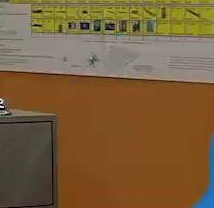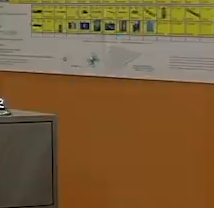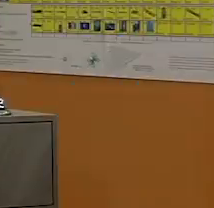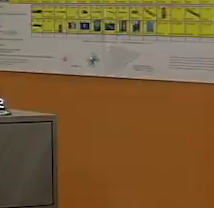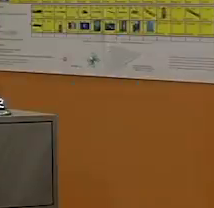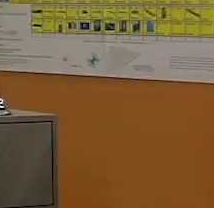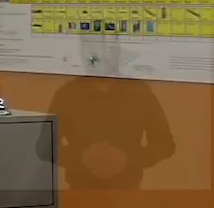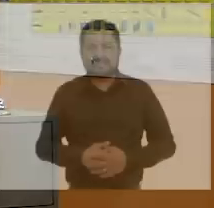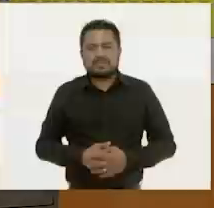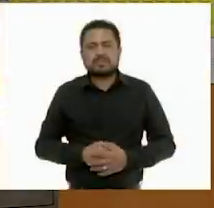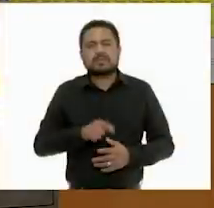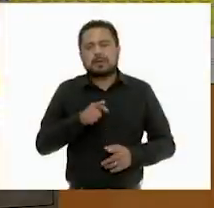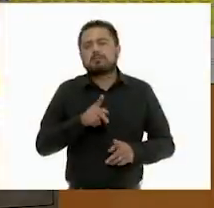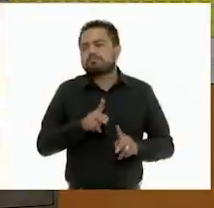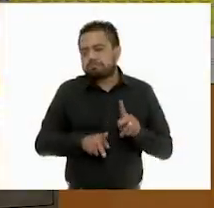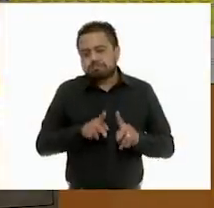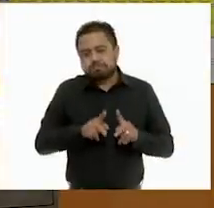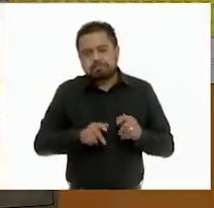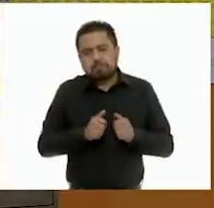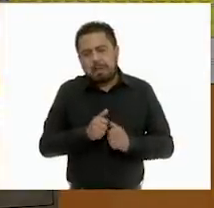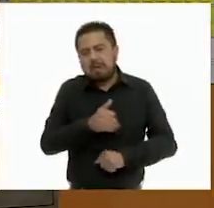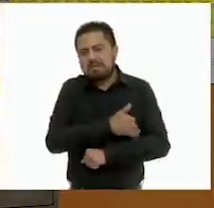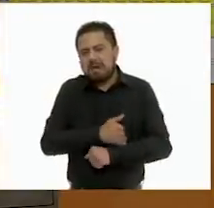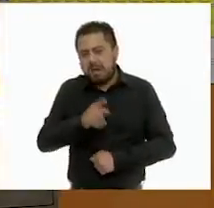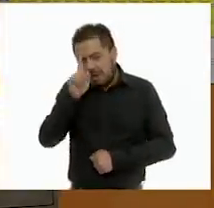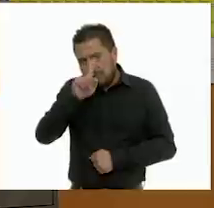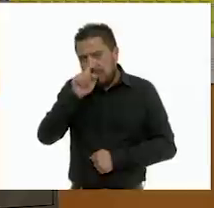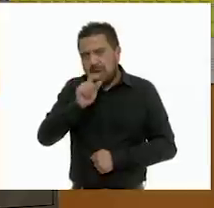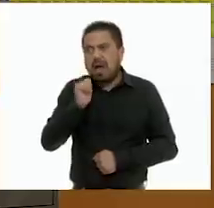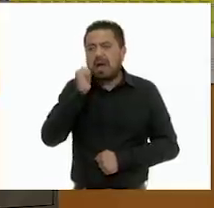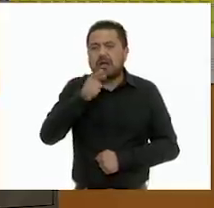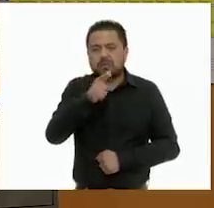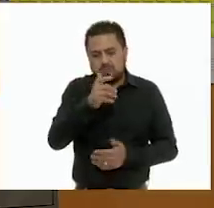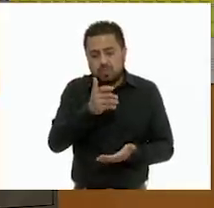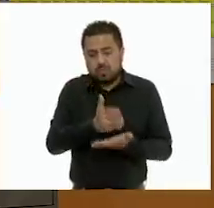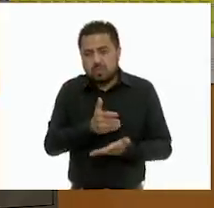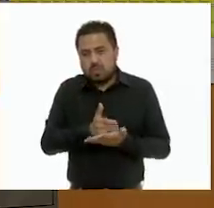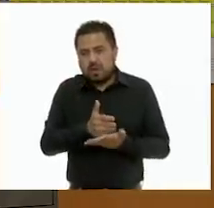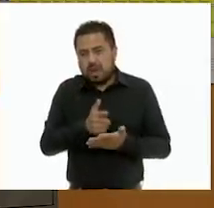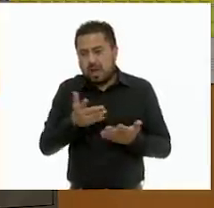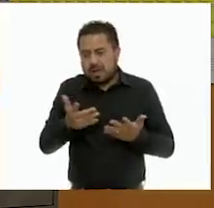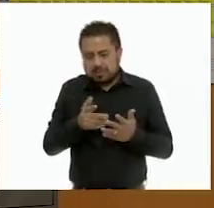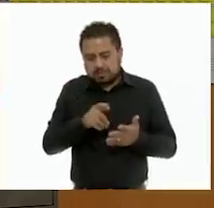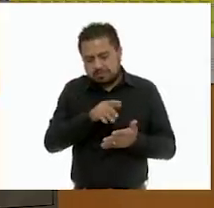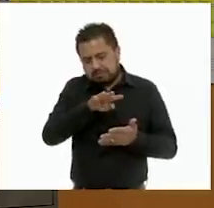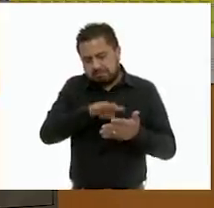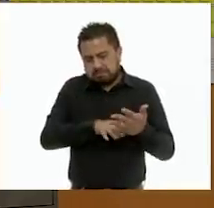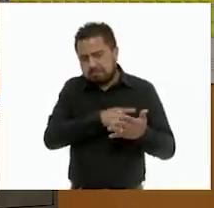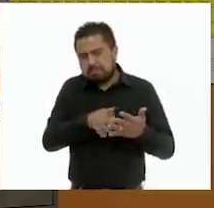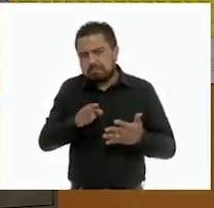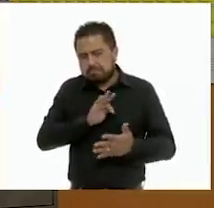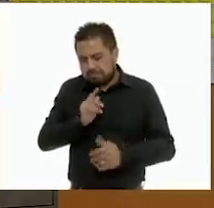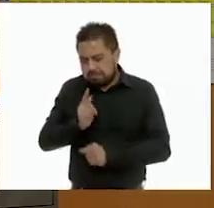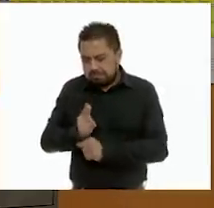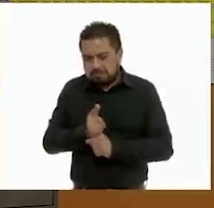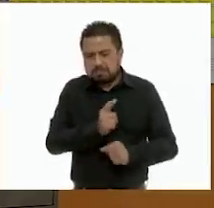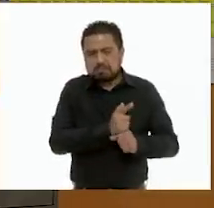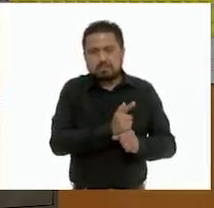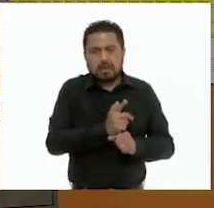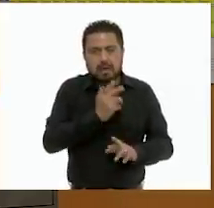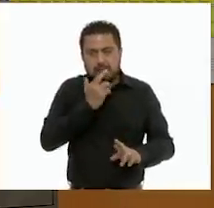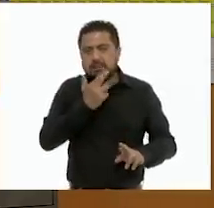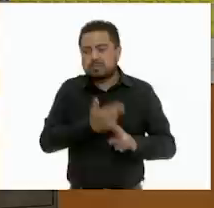Platica con tu familia que te sugieran otras medidas. En tu cuaderno, elabora una tabla que identifiquen estas